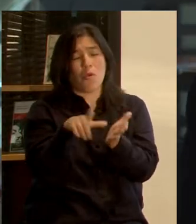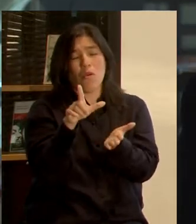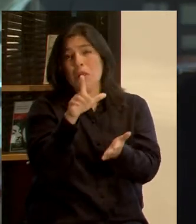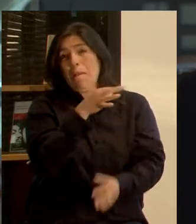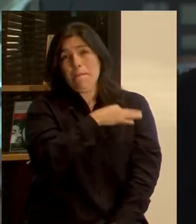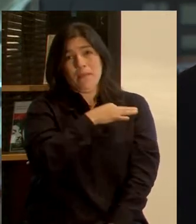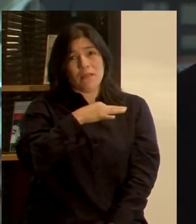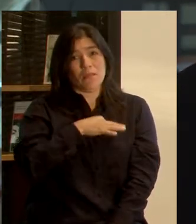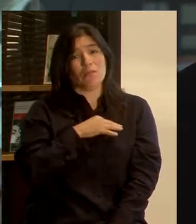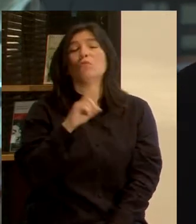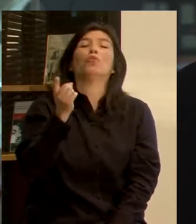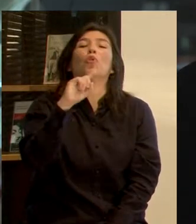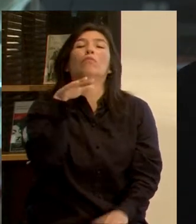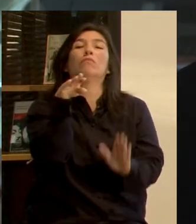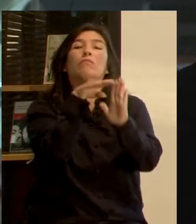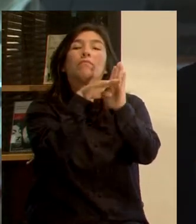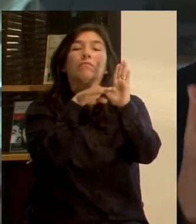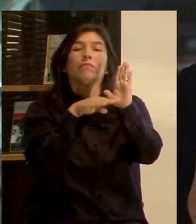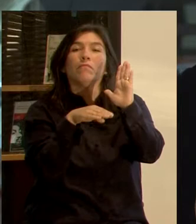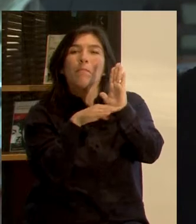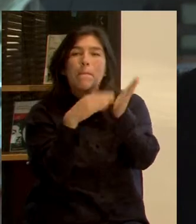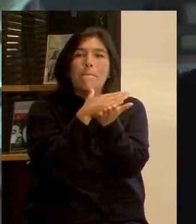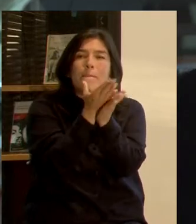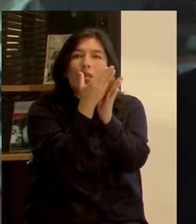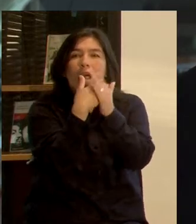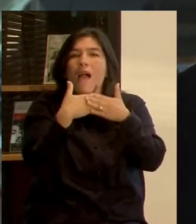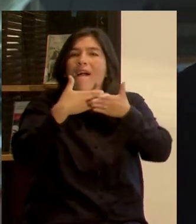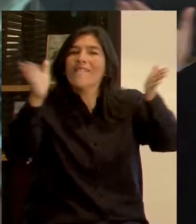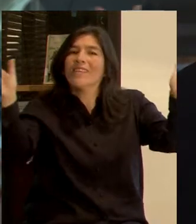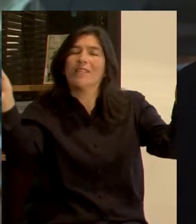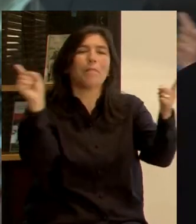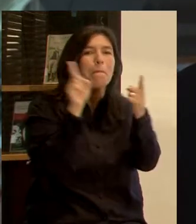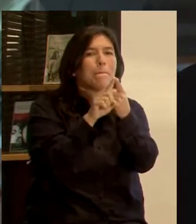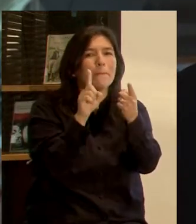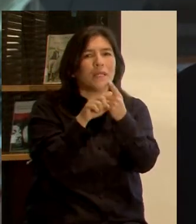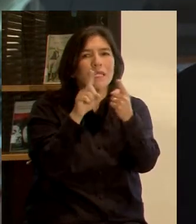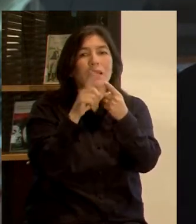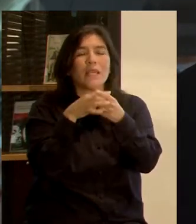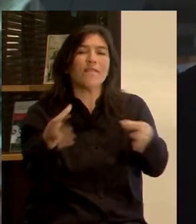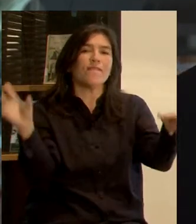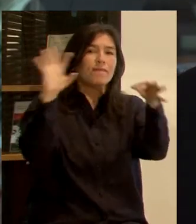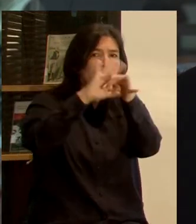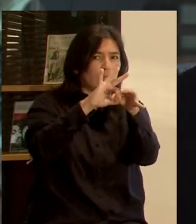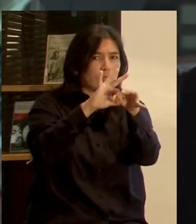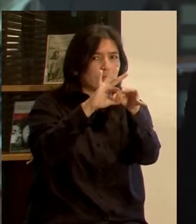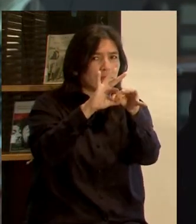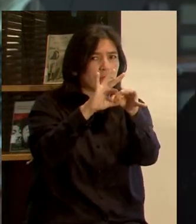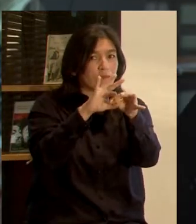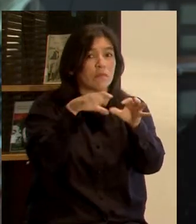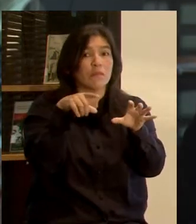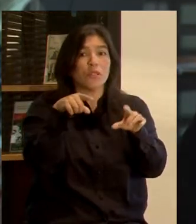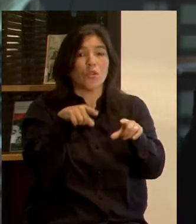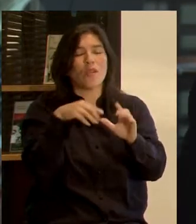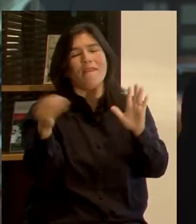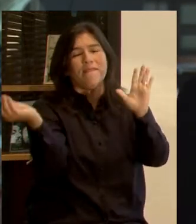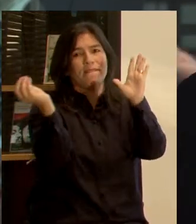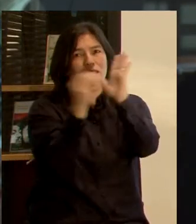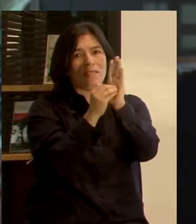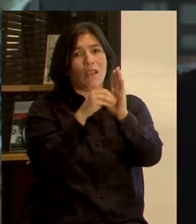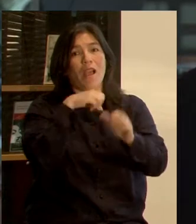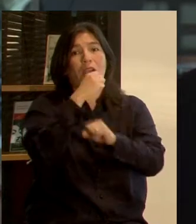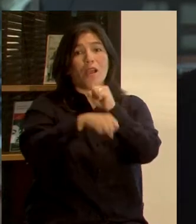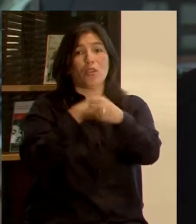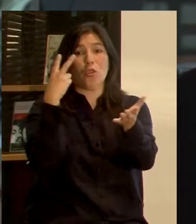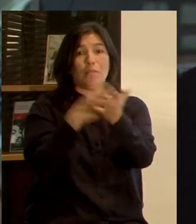ministerio, sino que una planificación abierta, participativa y vinculante. Y esto tiene una fecha, el año